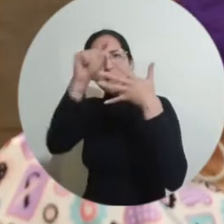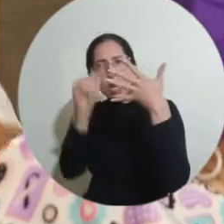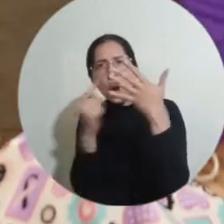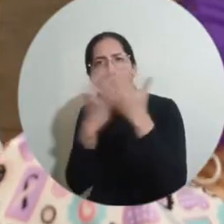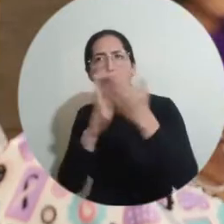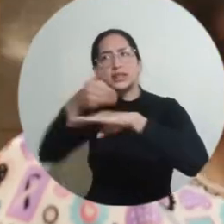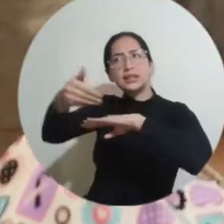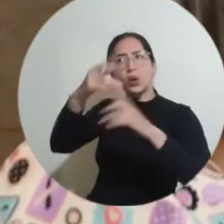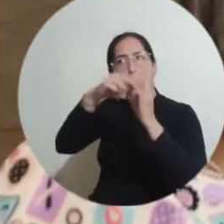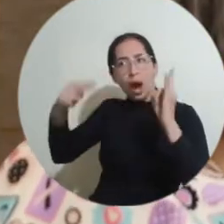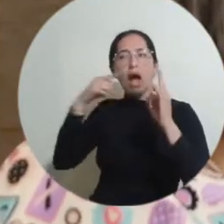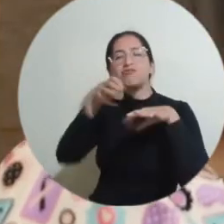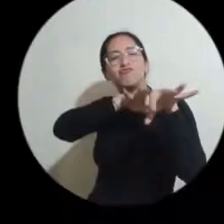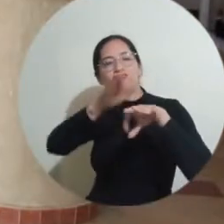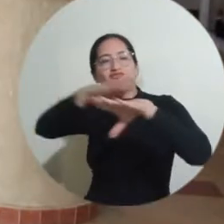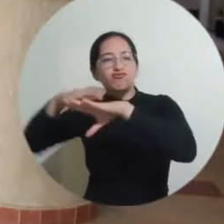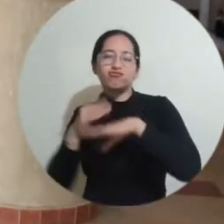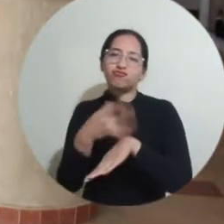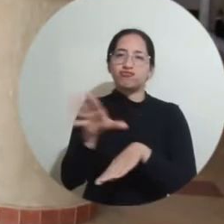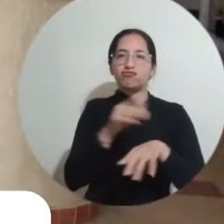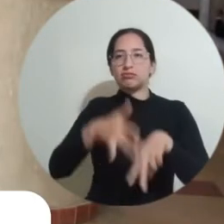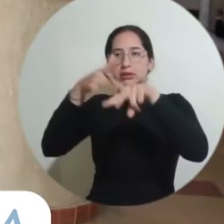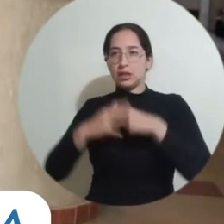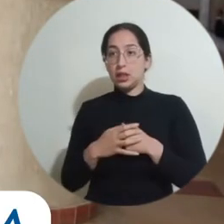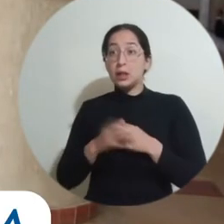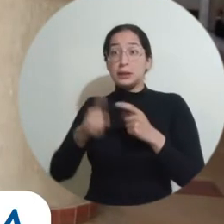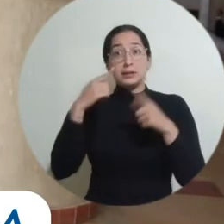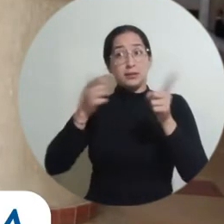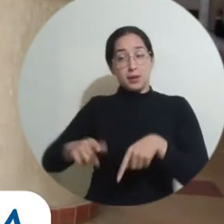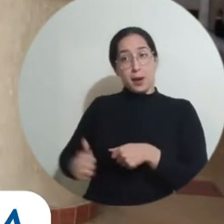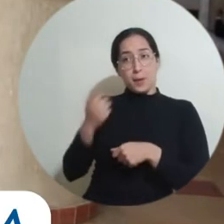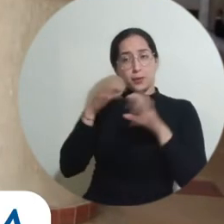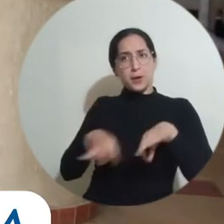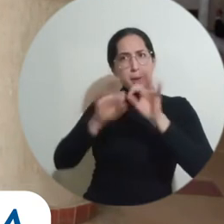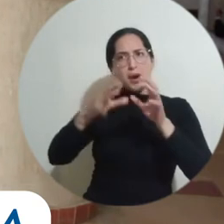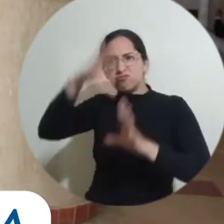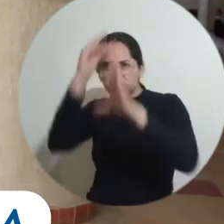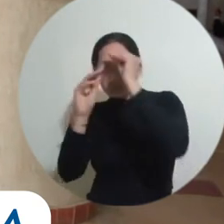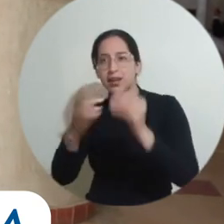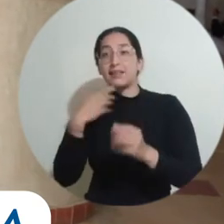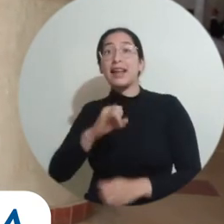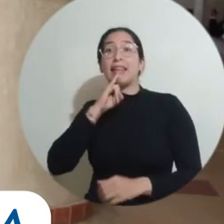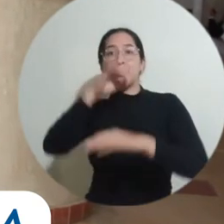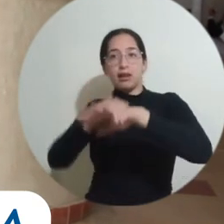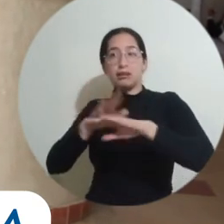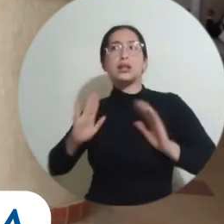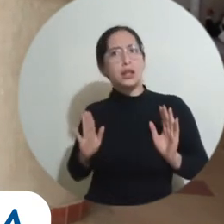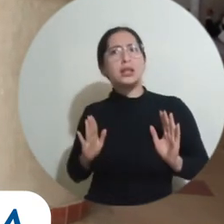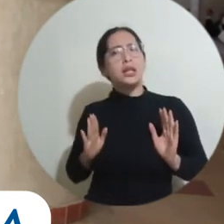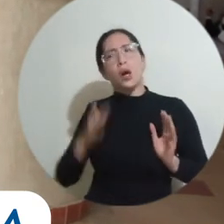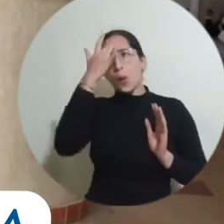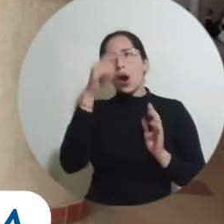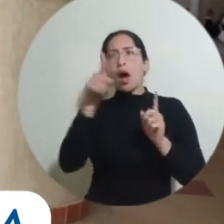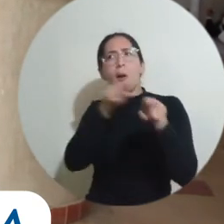evaluación para la verificación de requisitos. Esto se une con una estrategia también de fomentar mucho el uso del inglés, aprovecho para conectar esto,